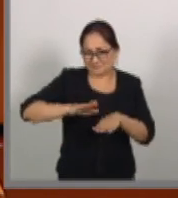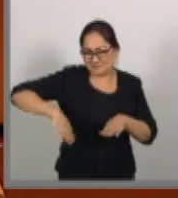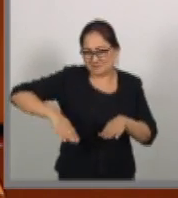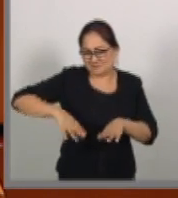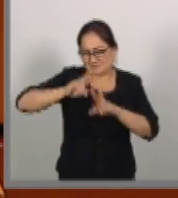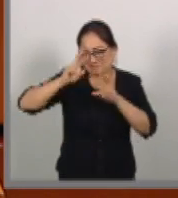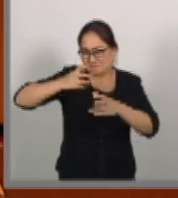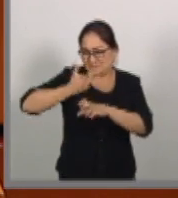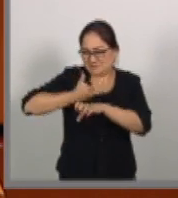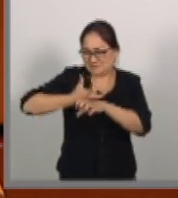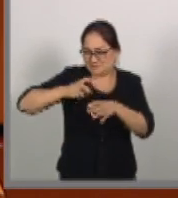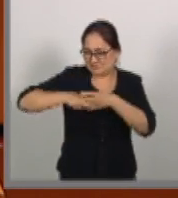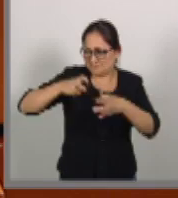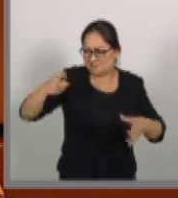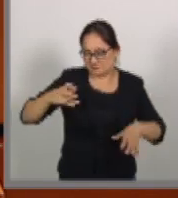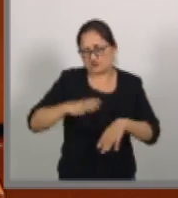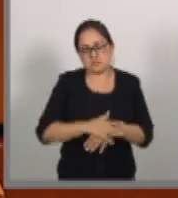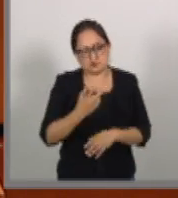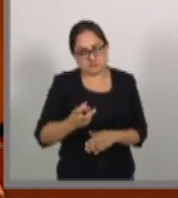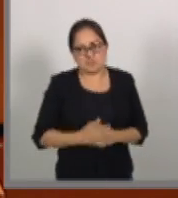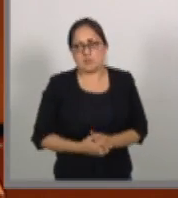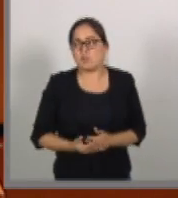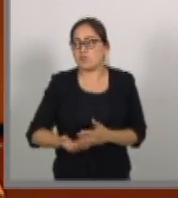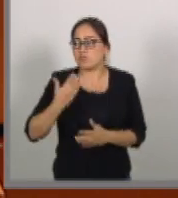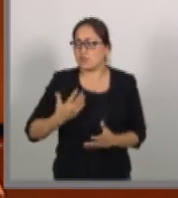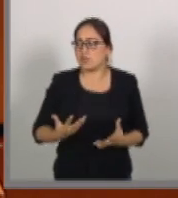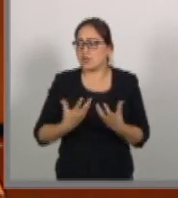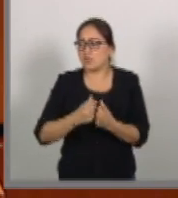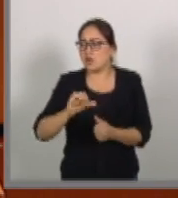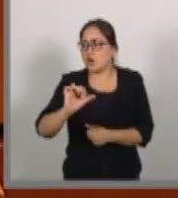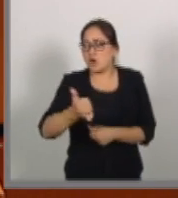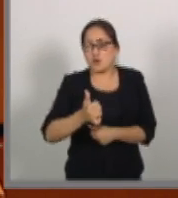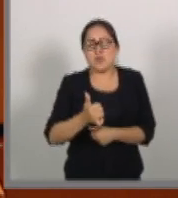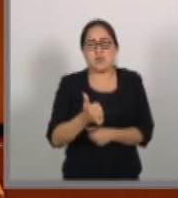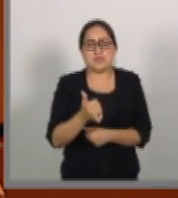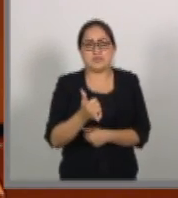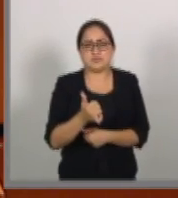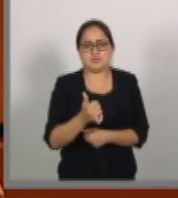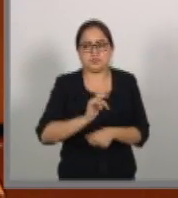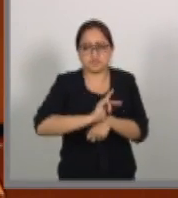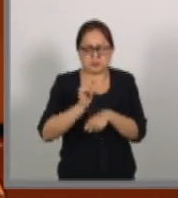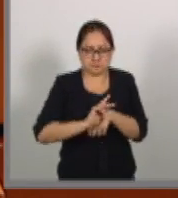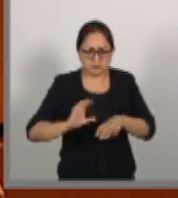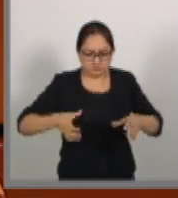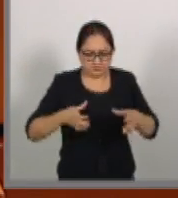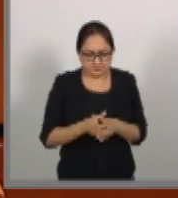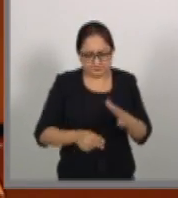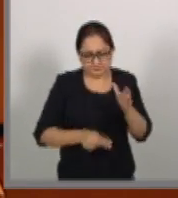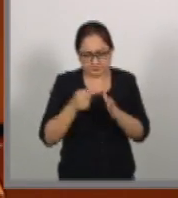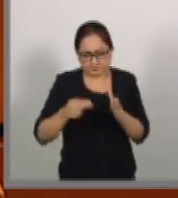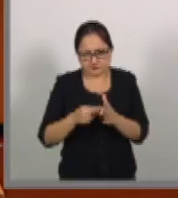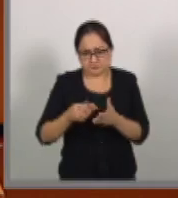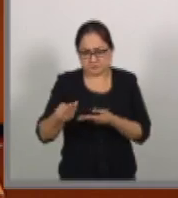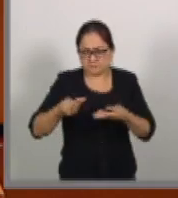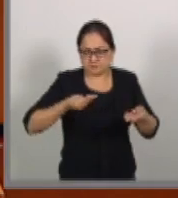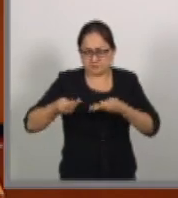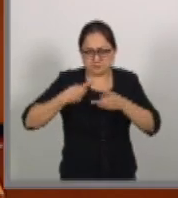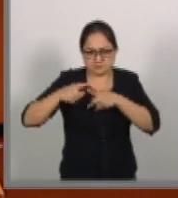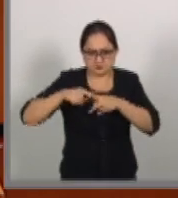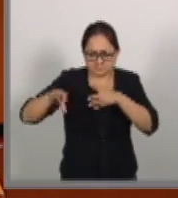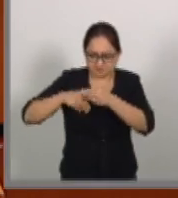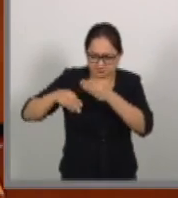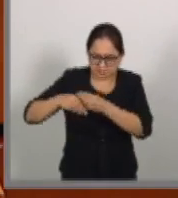Además, se combinó entre las 11 partes que las cartas paralelas firmadas en el marco del TPP se